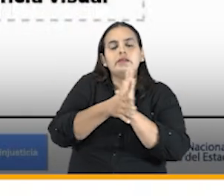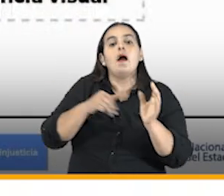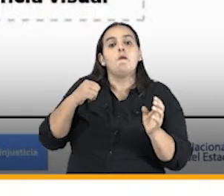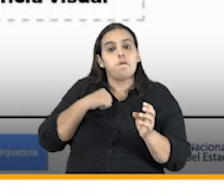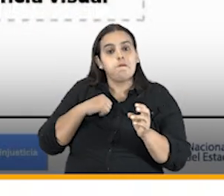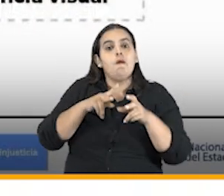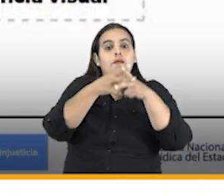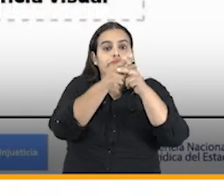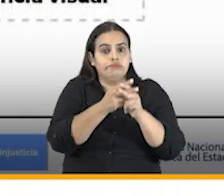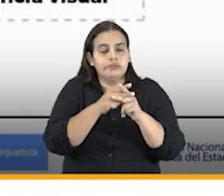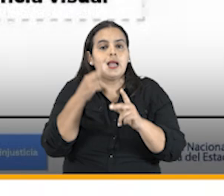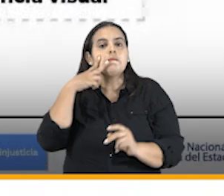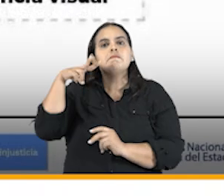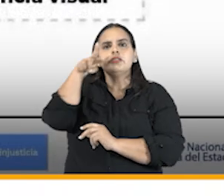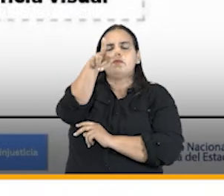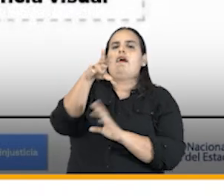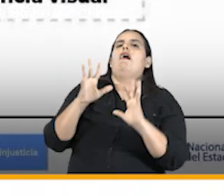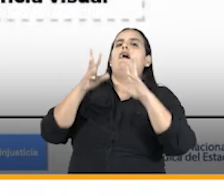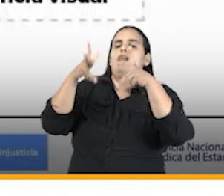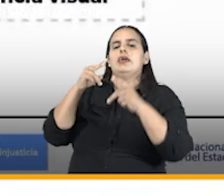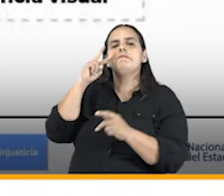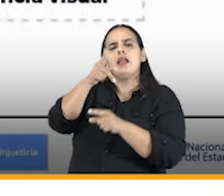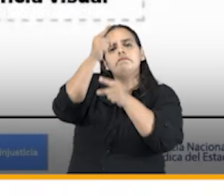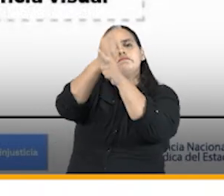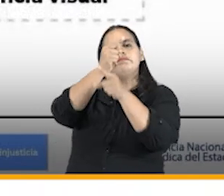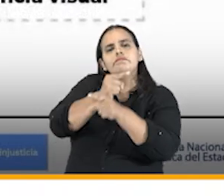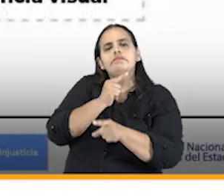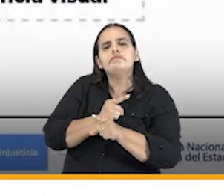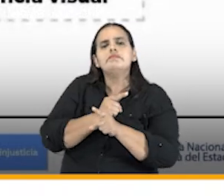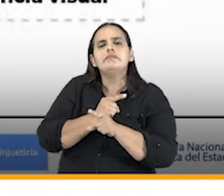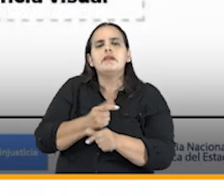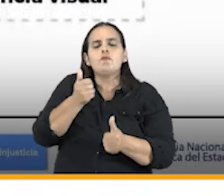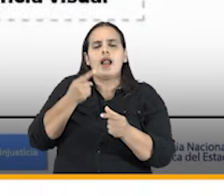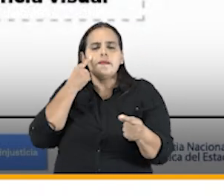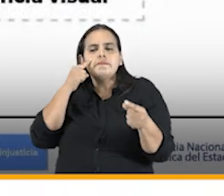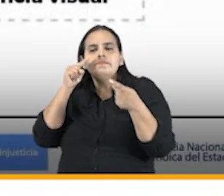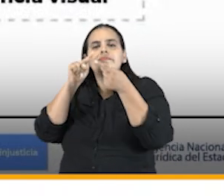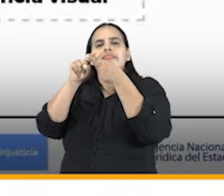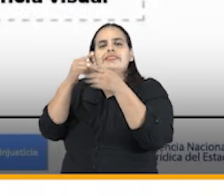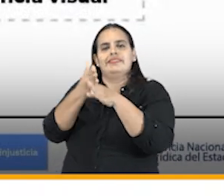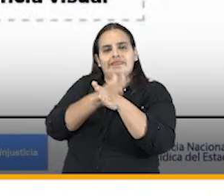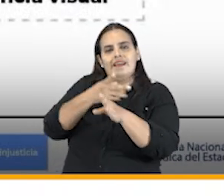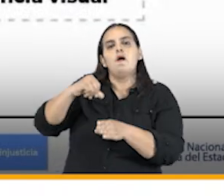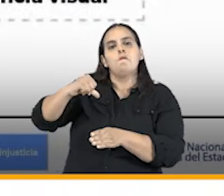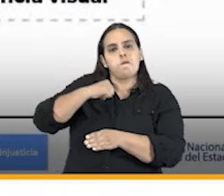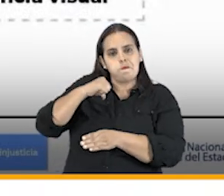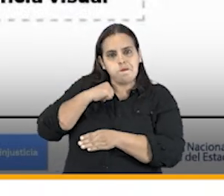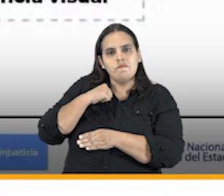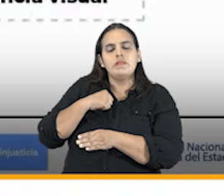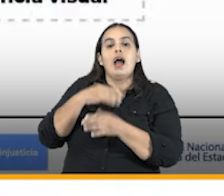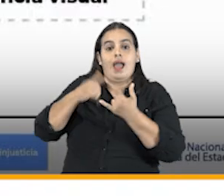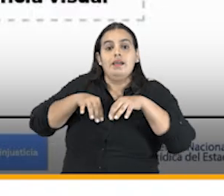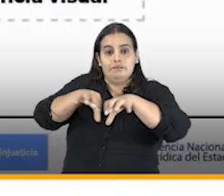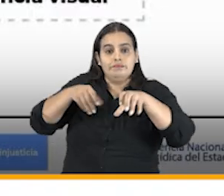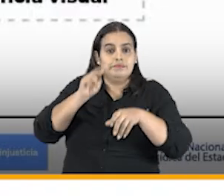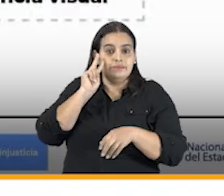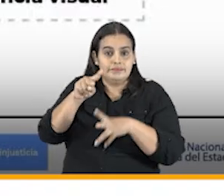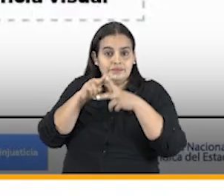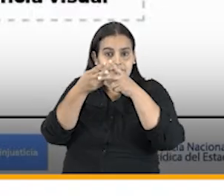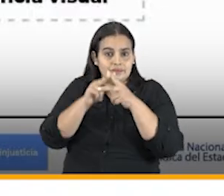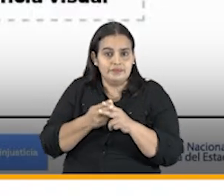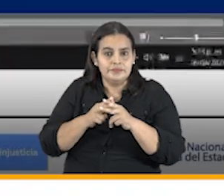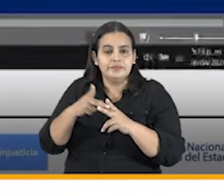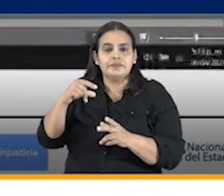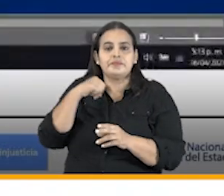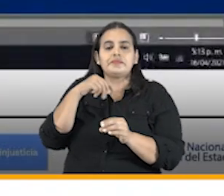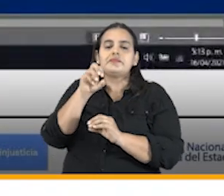que nos permiten medir el cumplimiento de las metas que hemos establecido estas herramientas como lo ven son de tipo semáforo